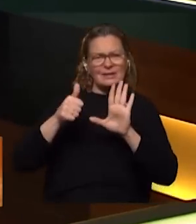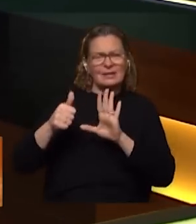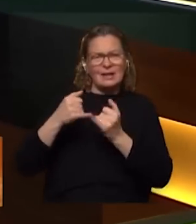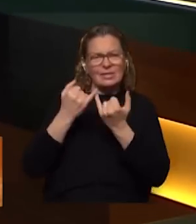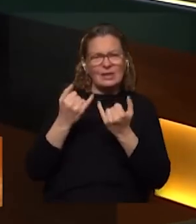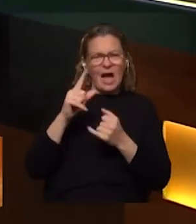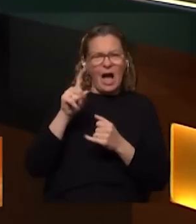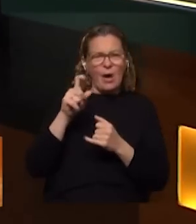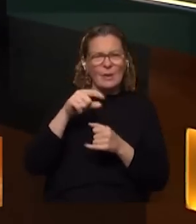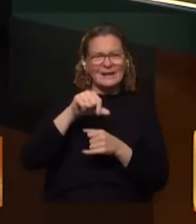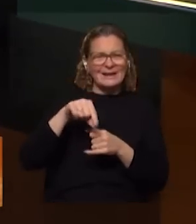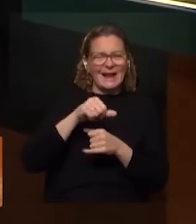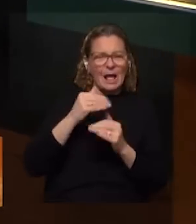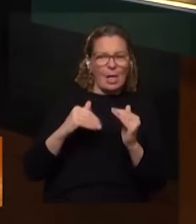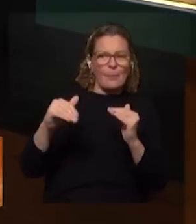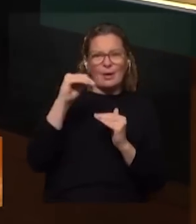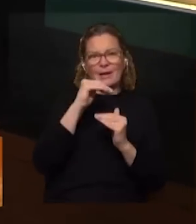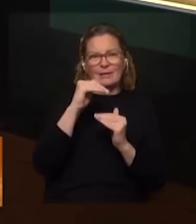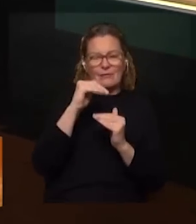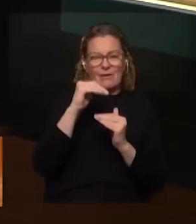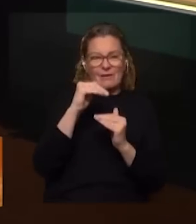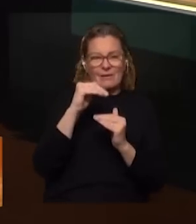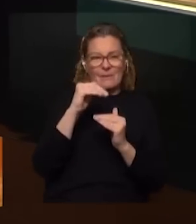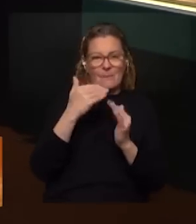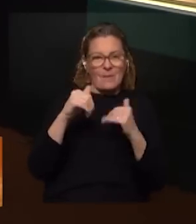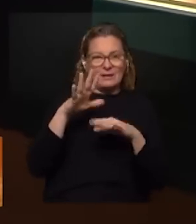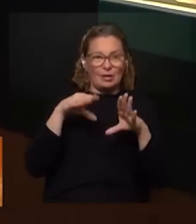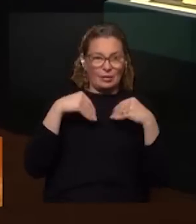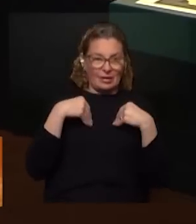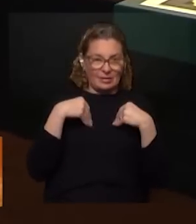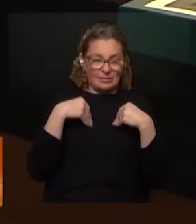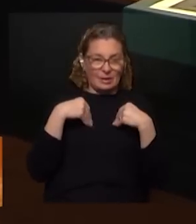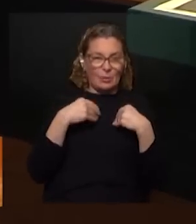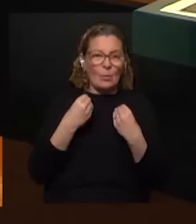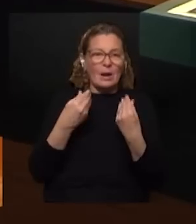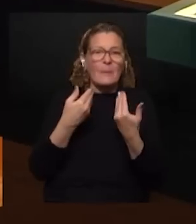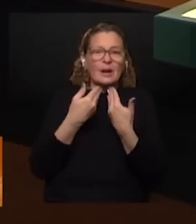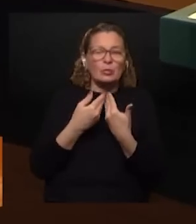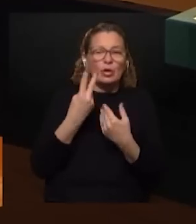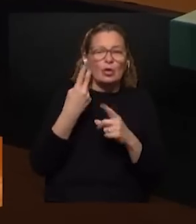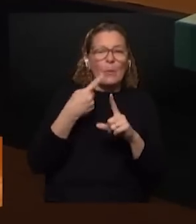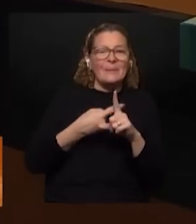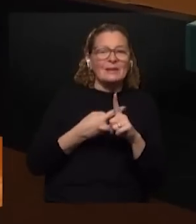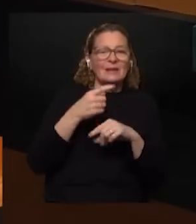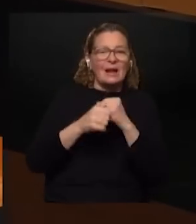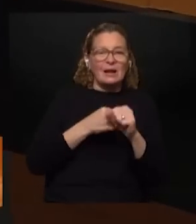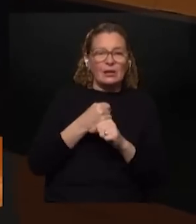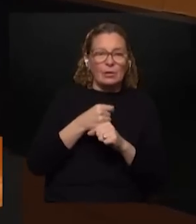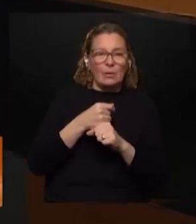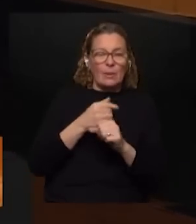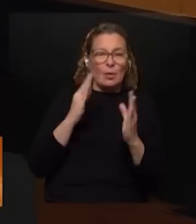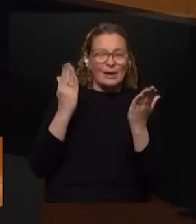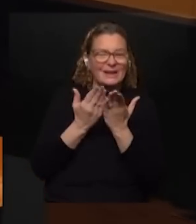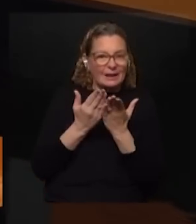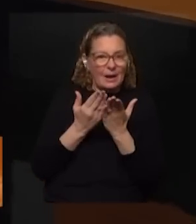de agua salada por arriba del parámetro admitido cuál es la pregunta dos meses al año que vamos a cerrar